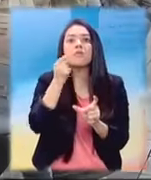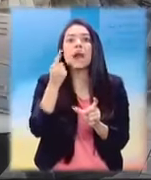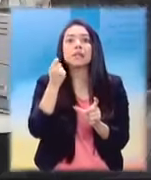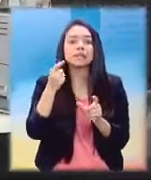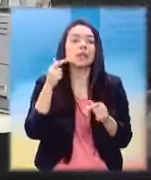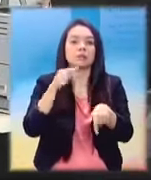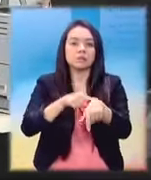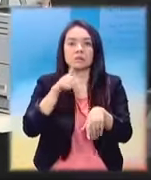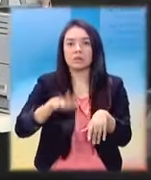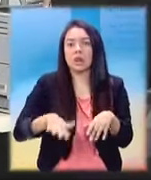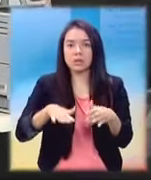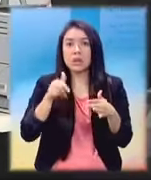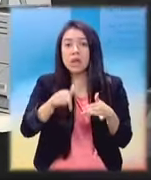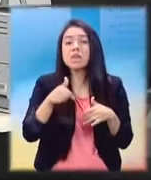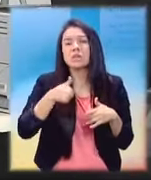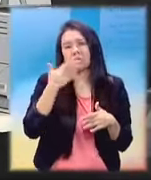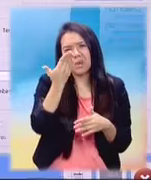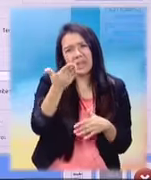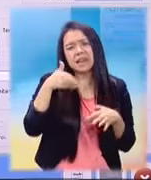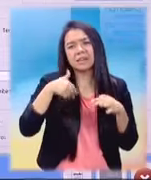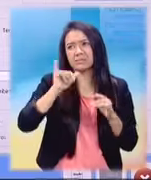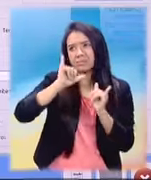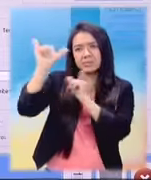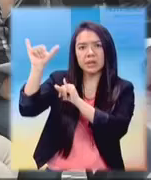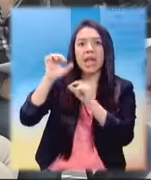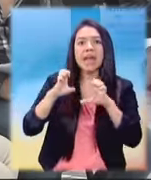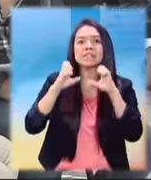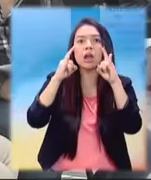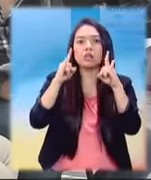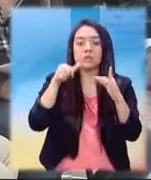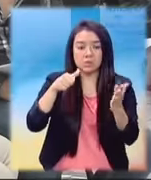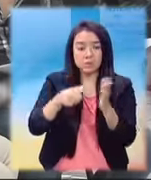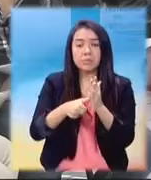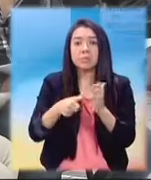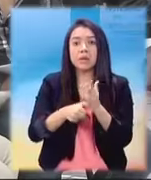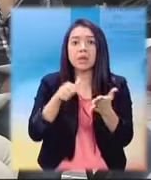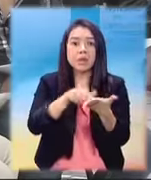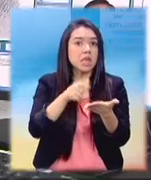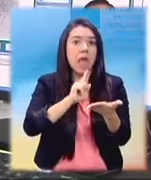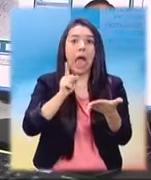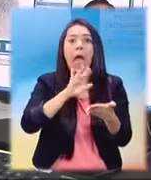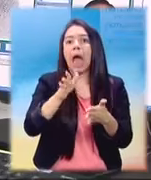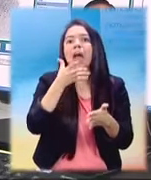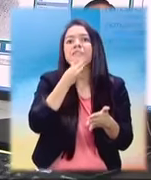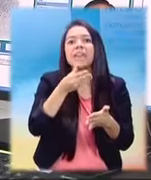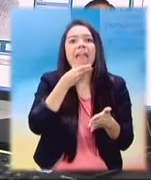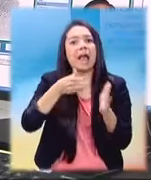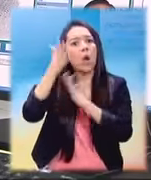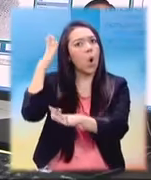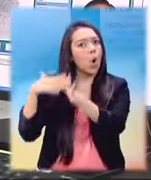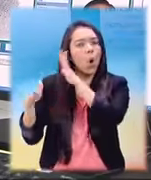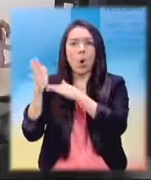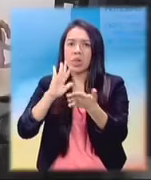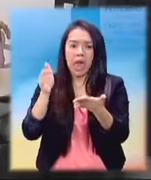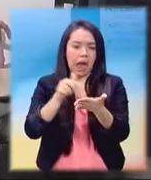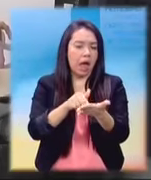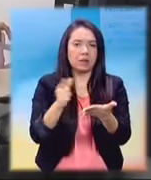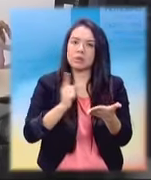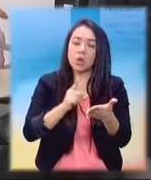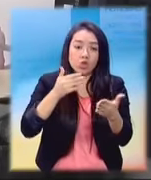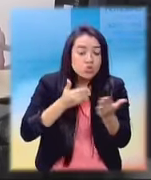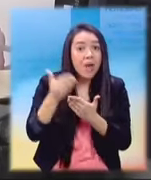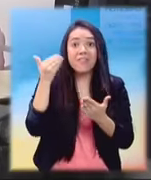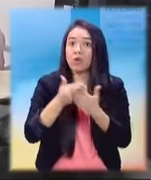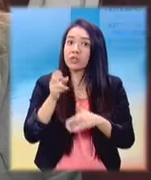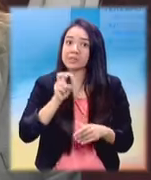como llenar papelería para residencias por contar con pasaportes vencidos y no tener el documento de identificación personal para renovarlo.